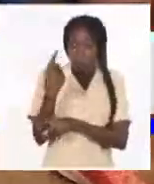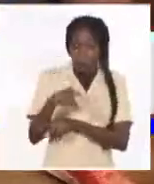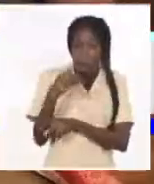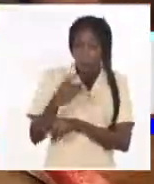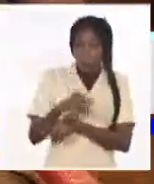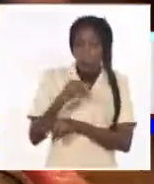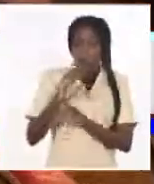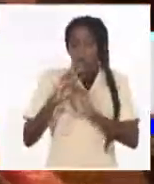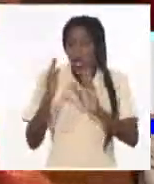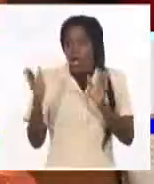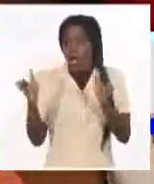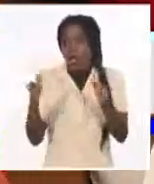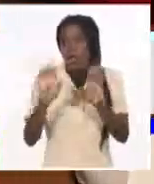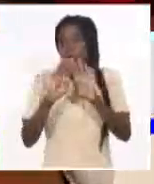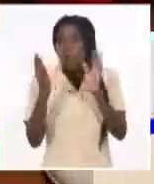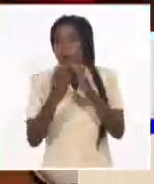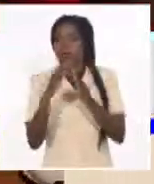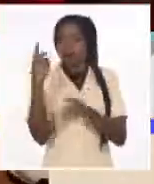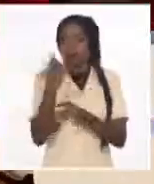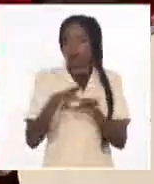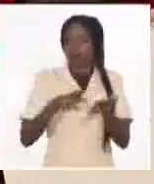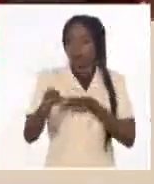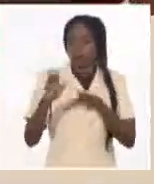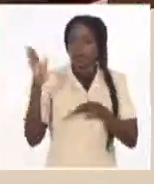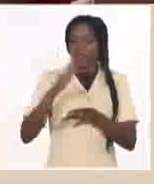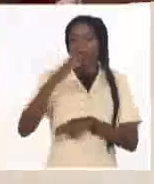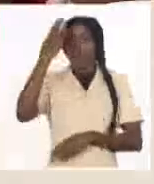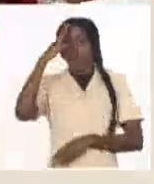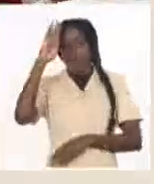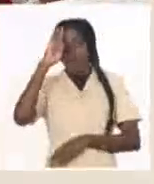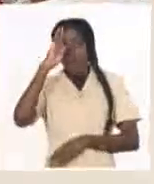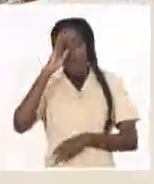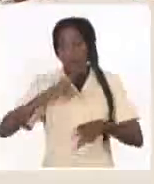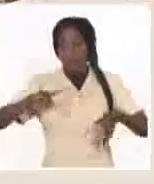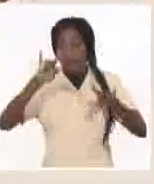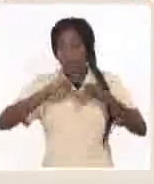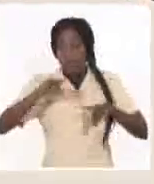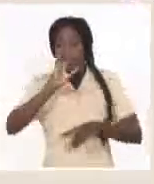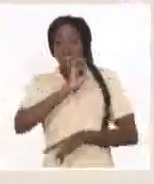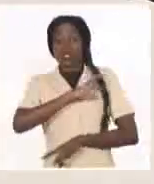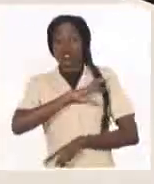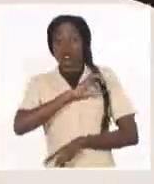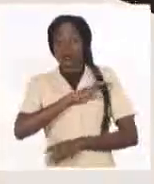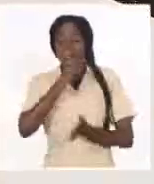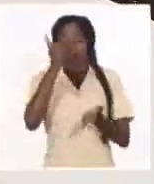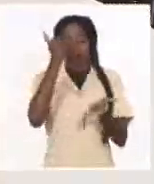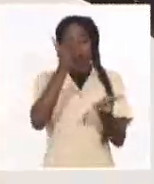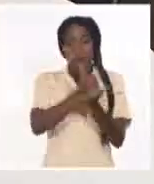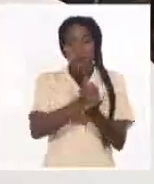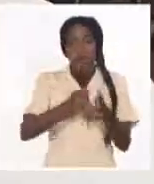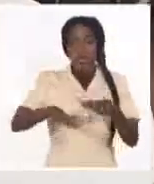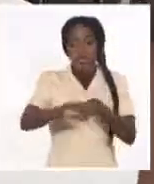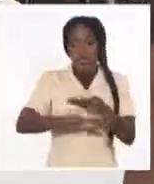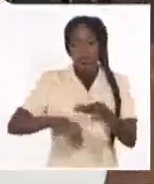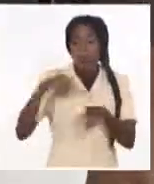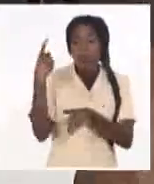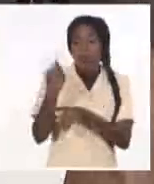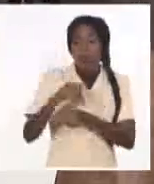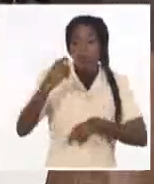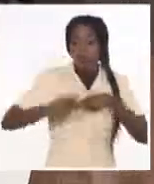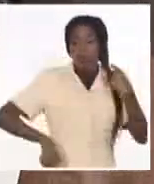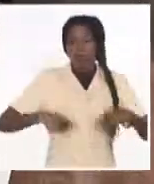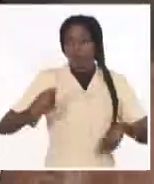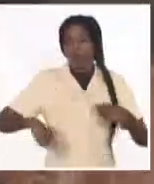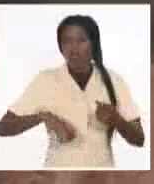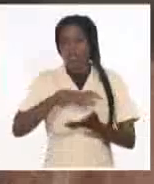completar la preparación que ya traen desde Cuba. La Universidad de Chile será la sede de esta base de preparación y el atletismo lo hará